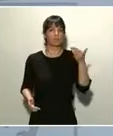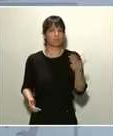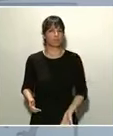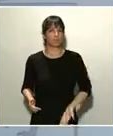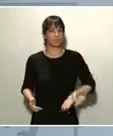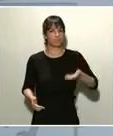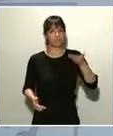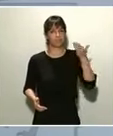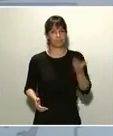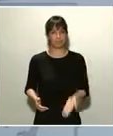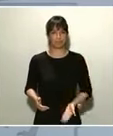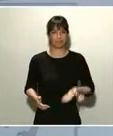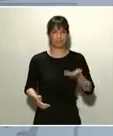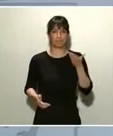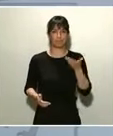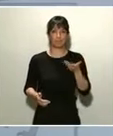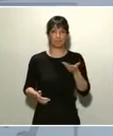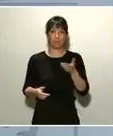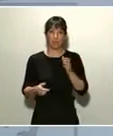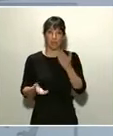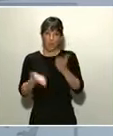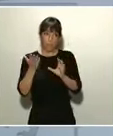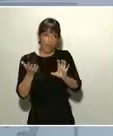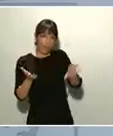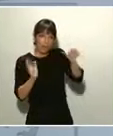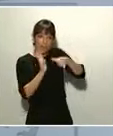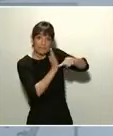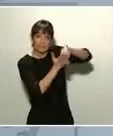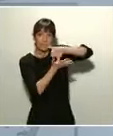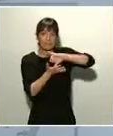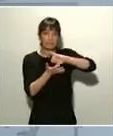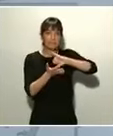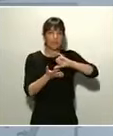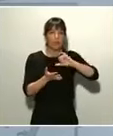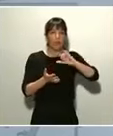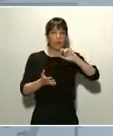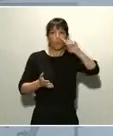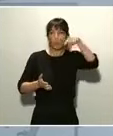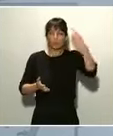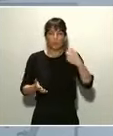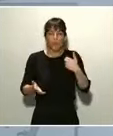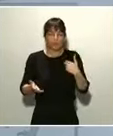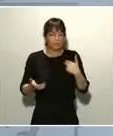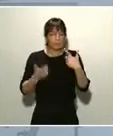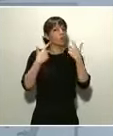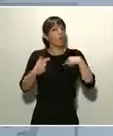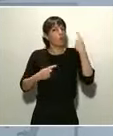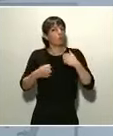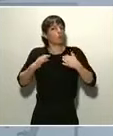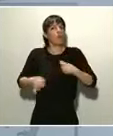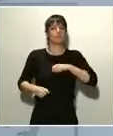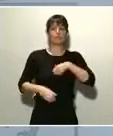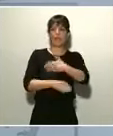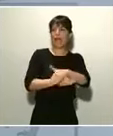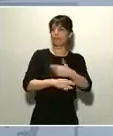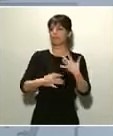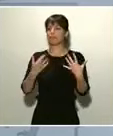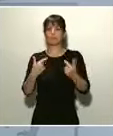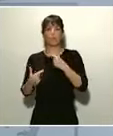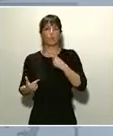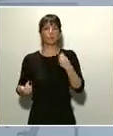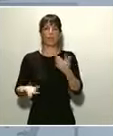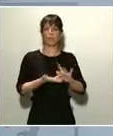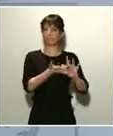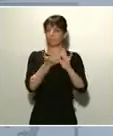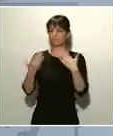otros países de nuestro entorno y de nuestra cultura. Nosotros tenemos una cultura de que nos gusta estar en la calle, de que nos gusta socializar con la gente.